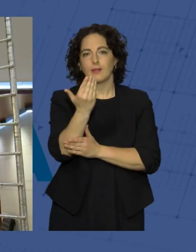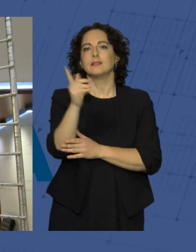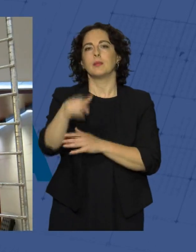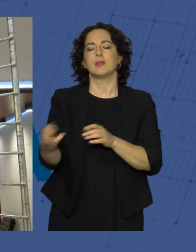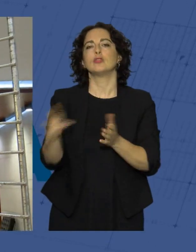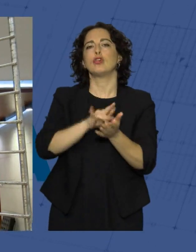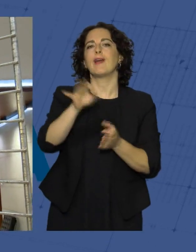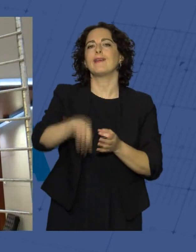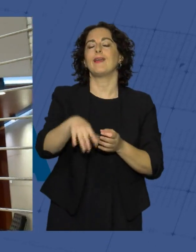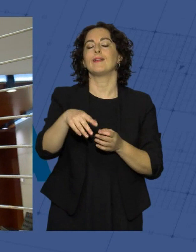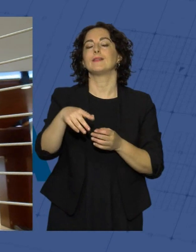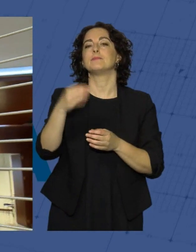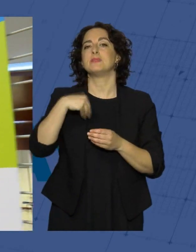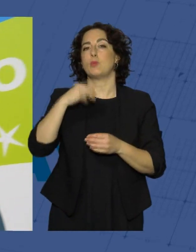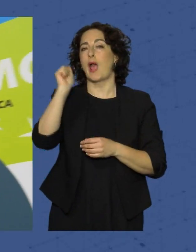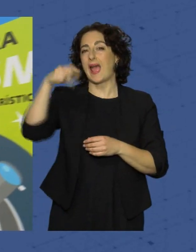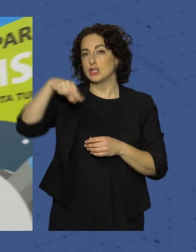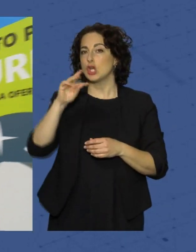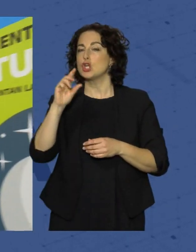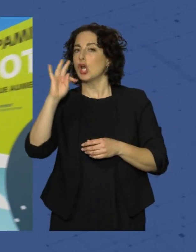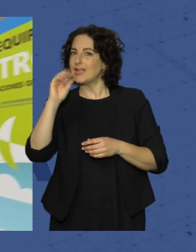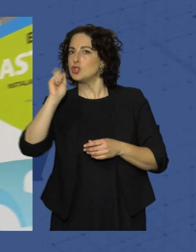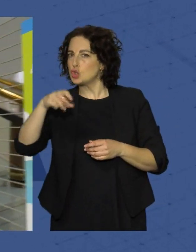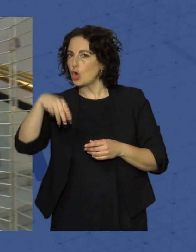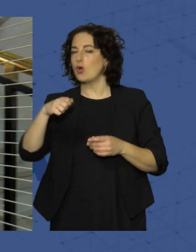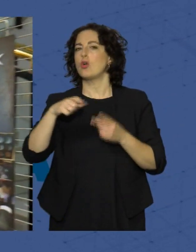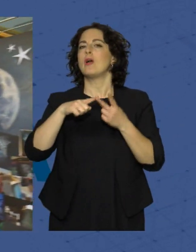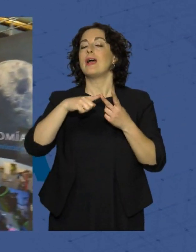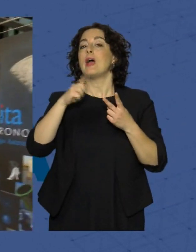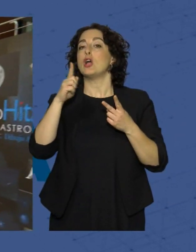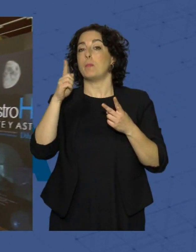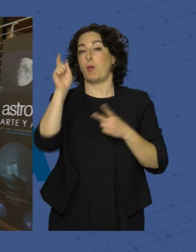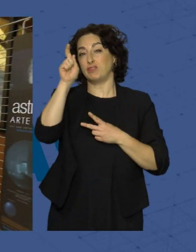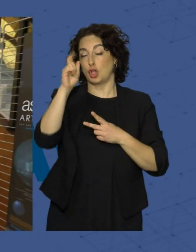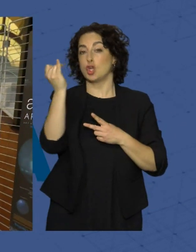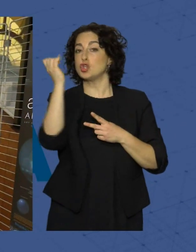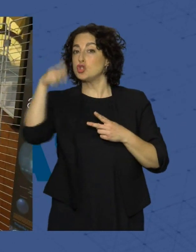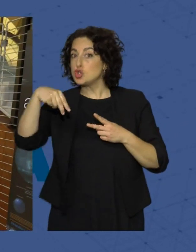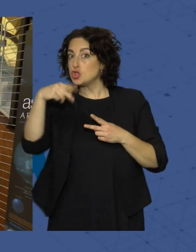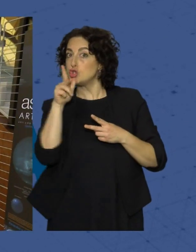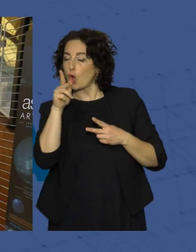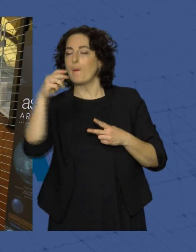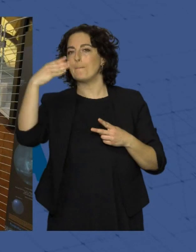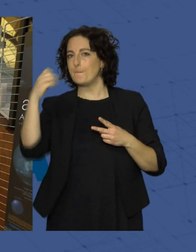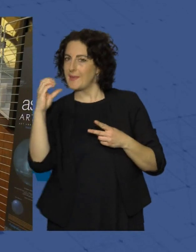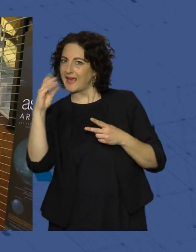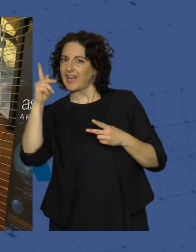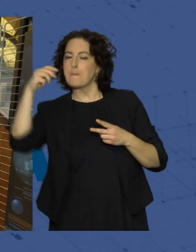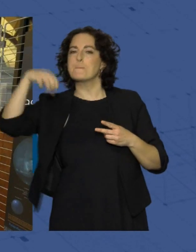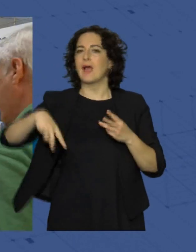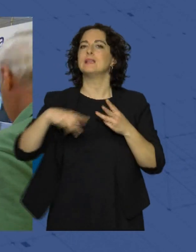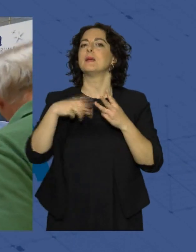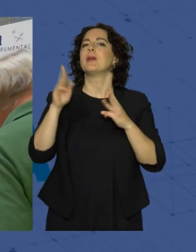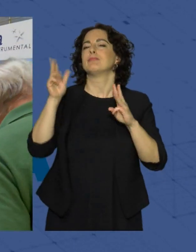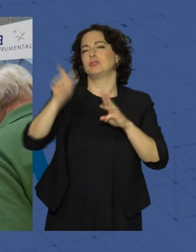Pasarán el astrofísico Anchón Alberdi, el profesor John Beckman, la ingeniera de la NASA Begoña Vila-Costas o el astrónomo Gils